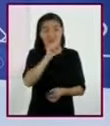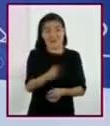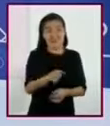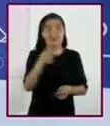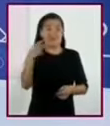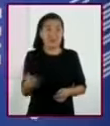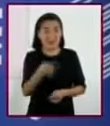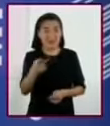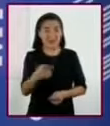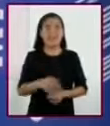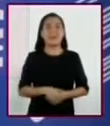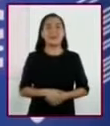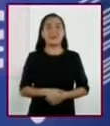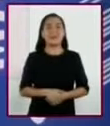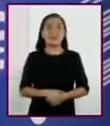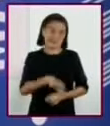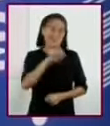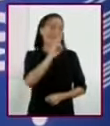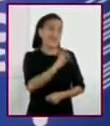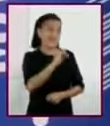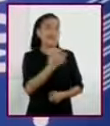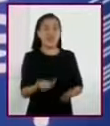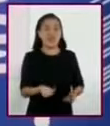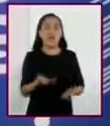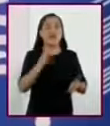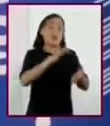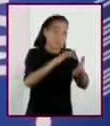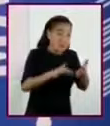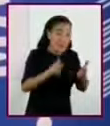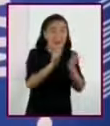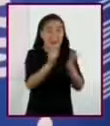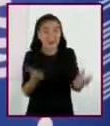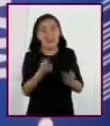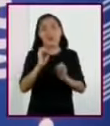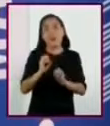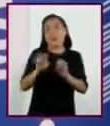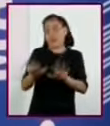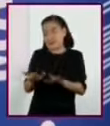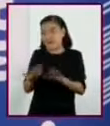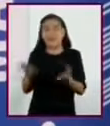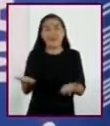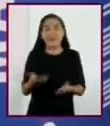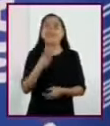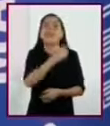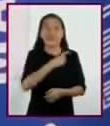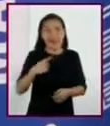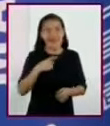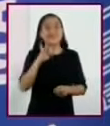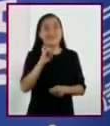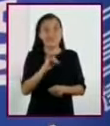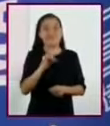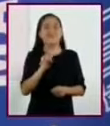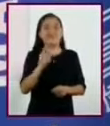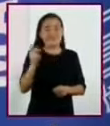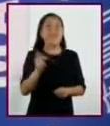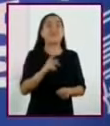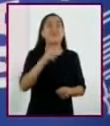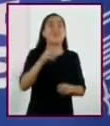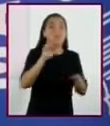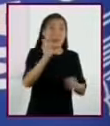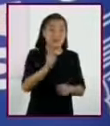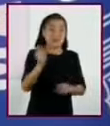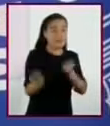pregunta? Sí, no importa dónde lo leas. Además, a las preguntas que hacemos al texto,